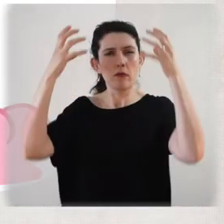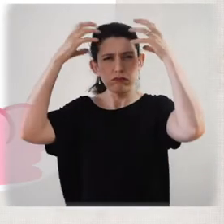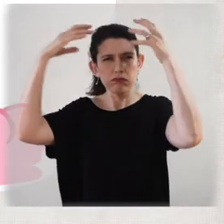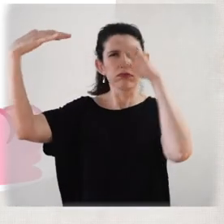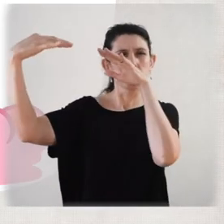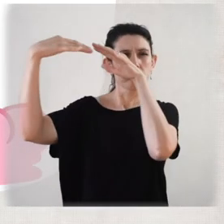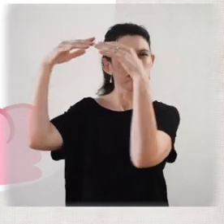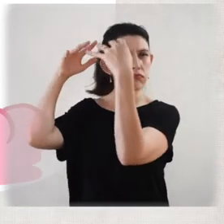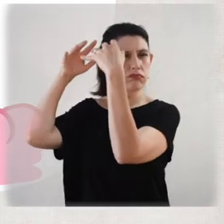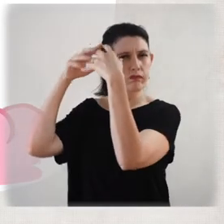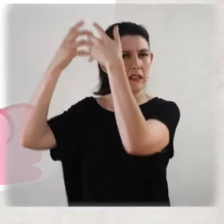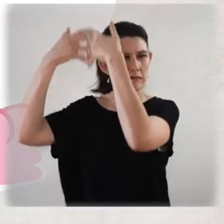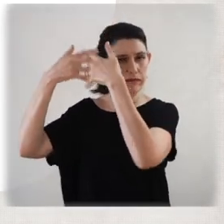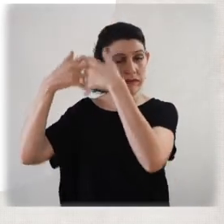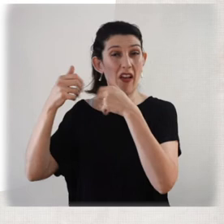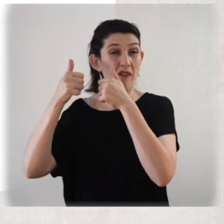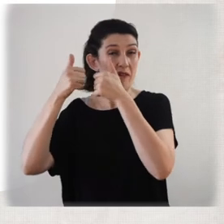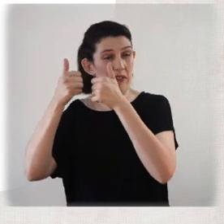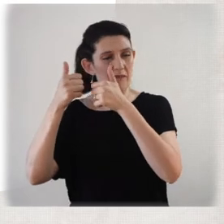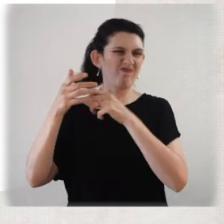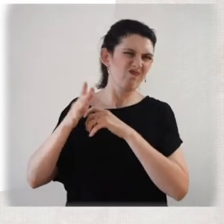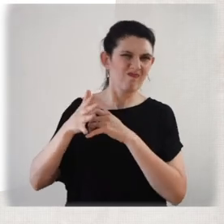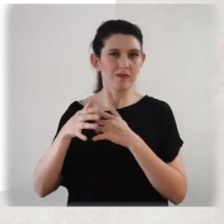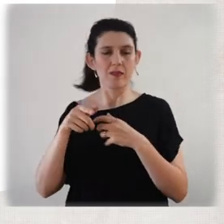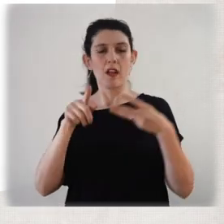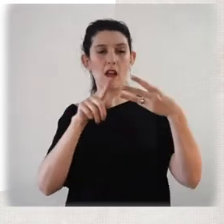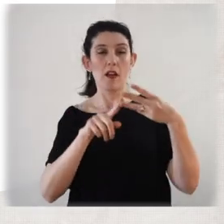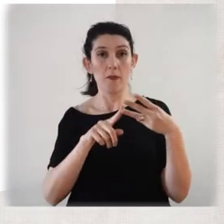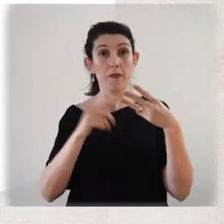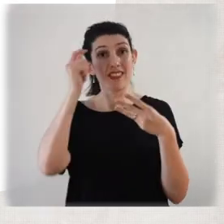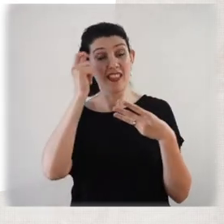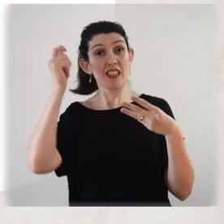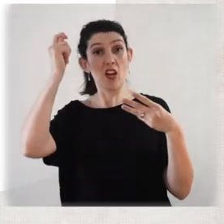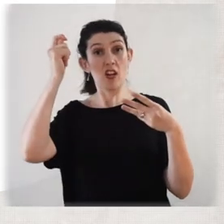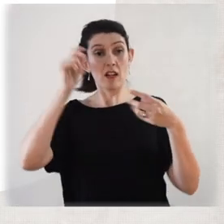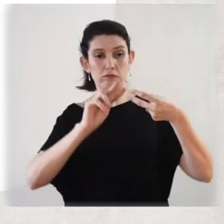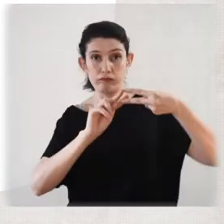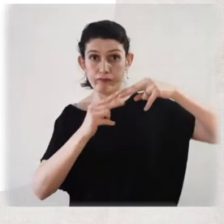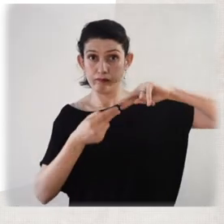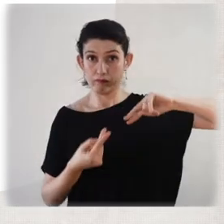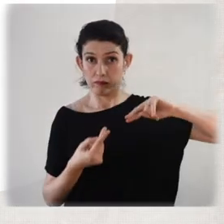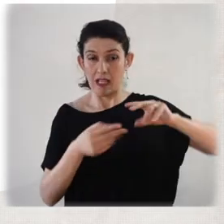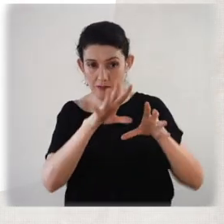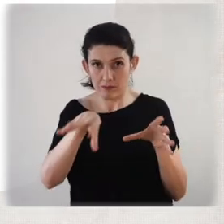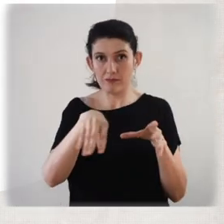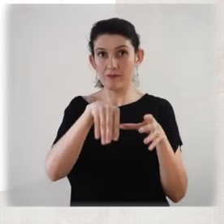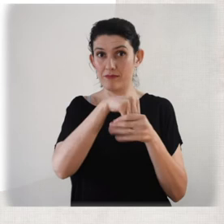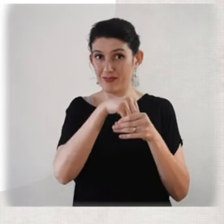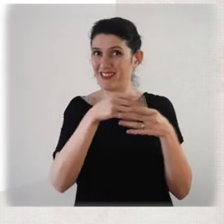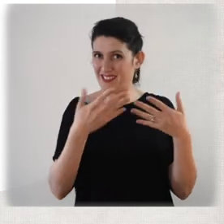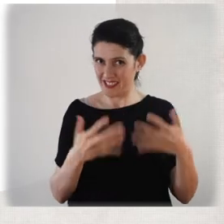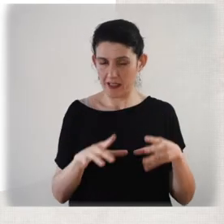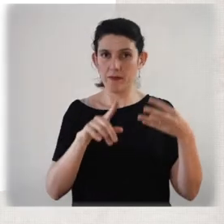vienen preparados para tener esta condición. Y otras teorías explican los problemas emocionales que pueden aparecer en personas que viven con este